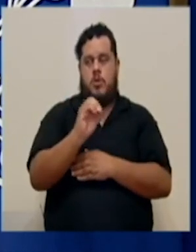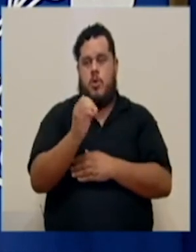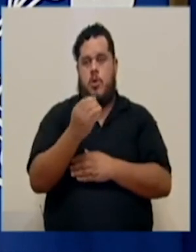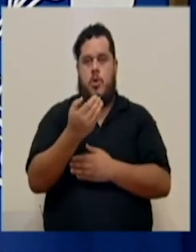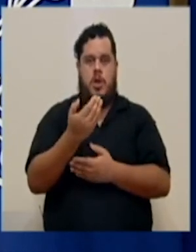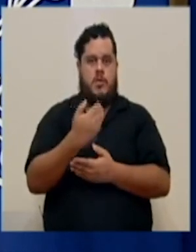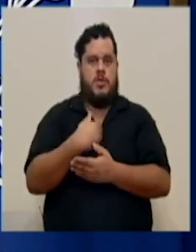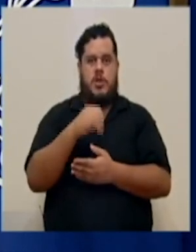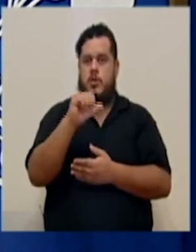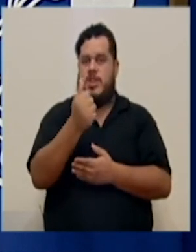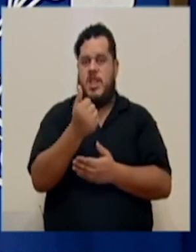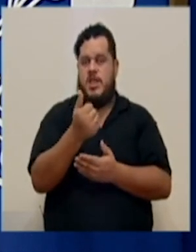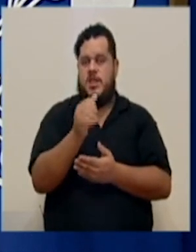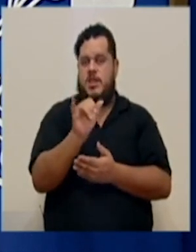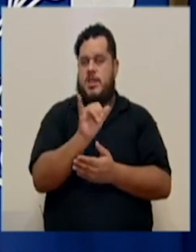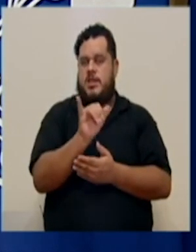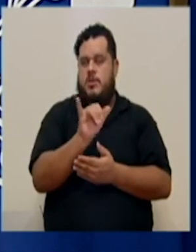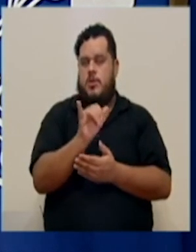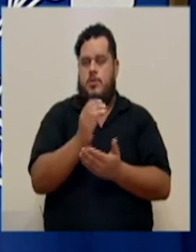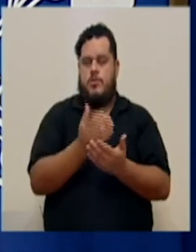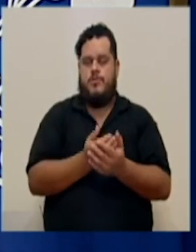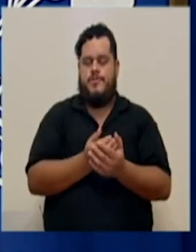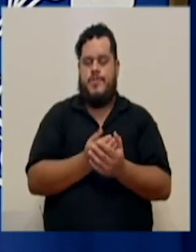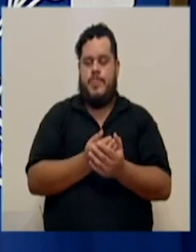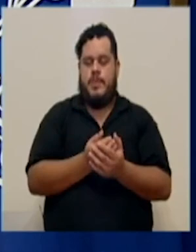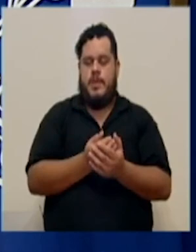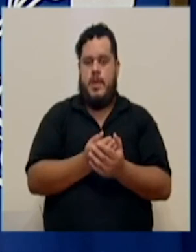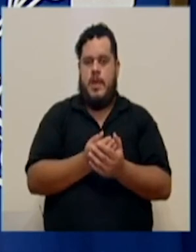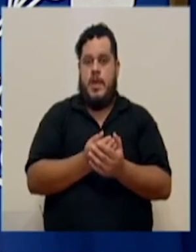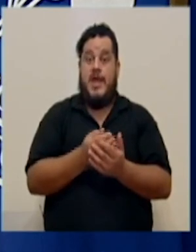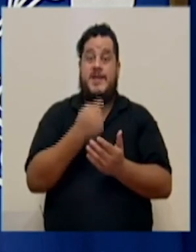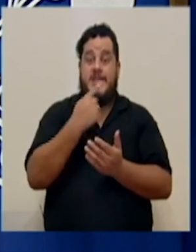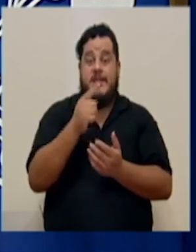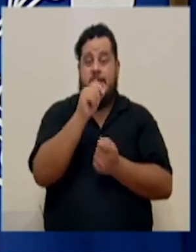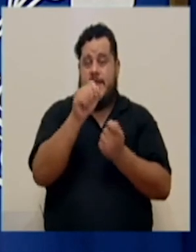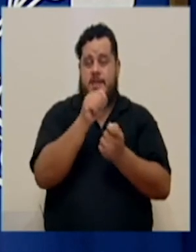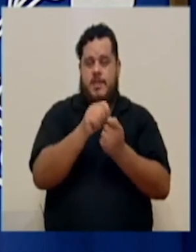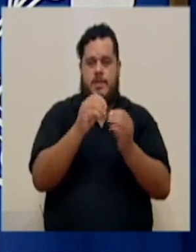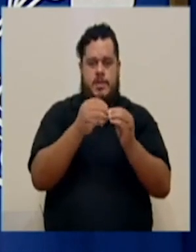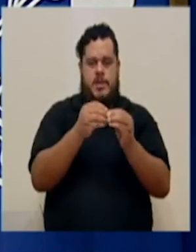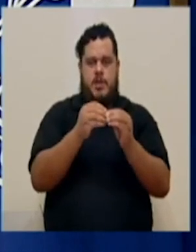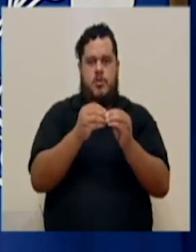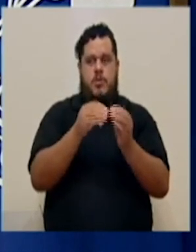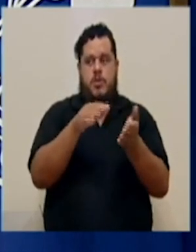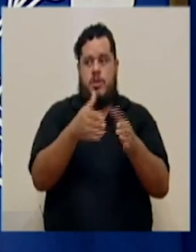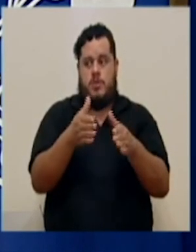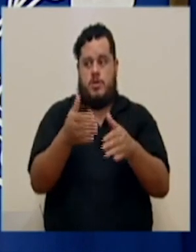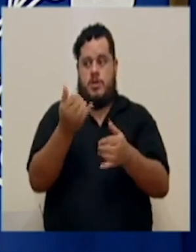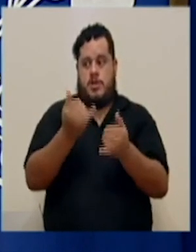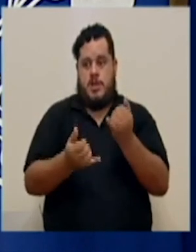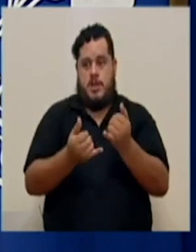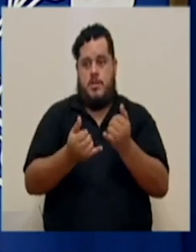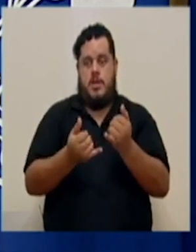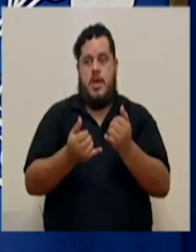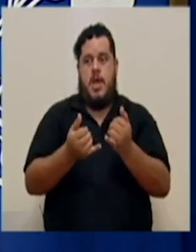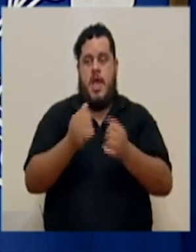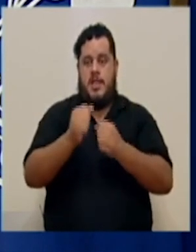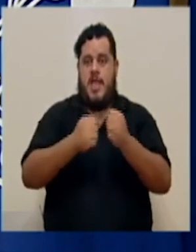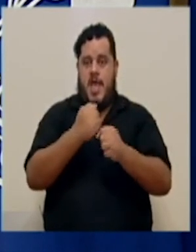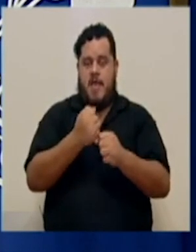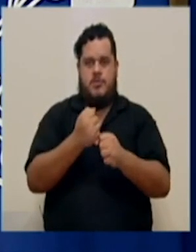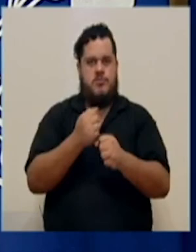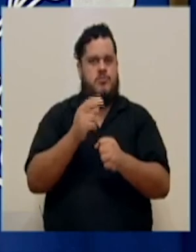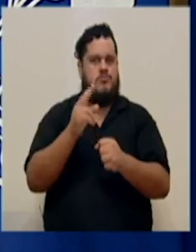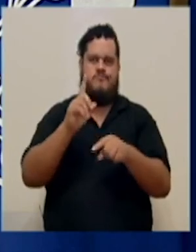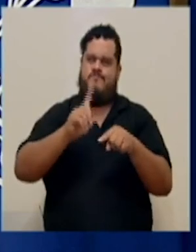tenido por ejemplo 10 como hoy. Entonces, decir exactamente el número de fallecimientos que vamos a tener al final de año es muy impreciso